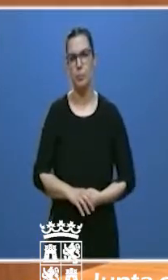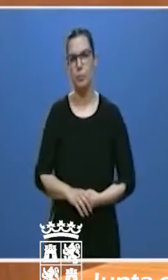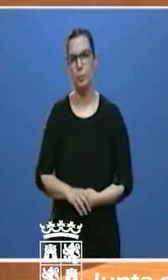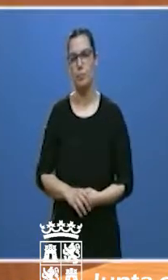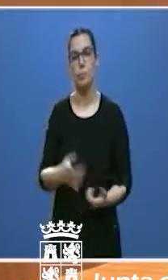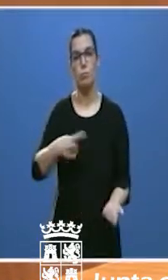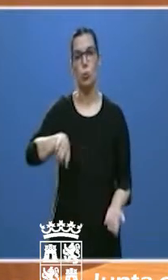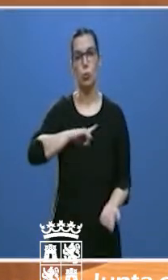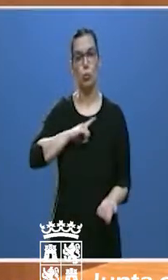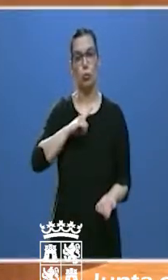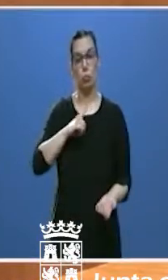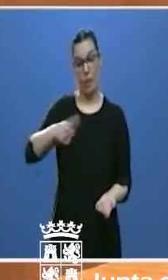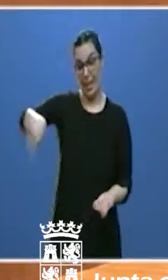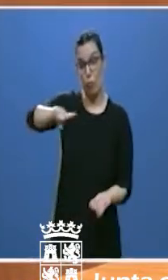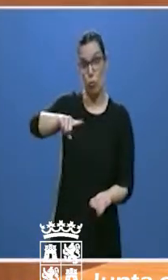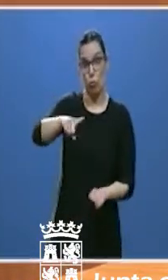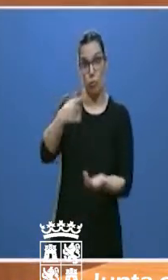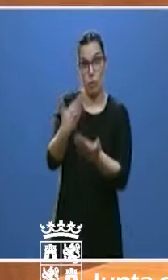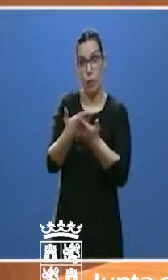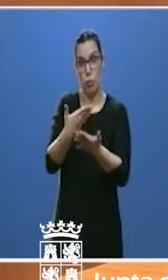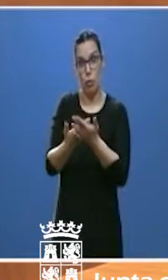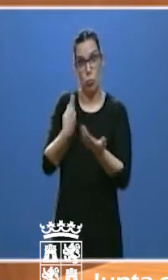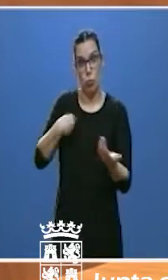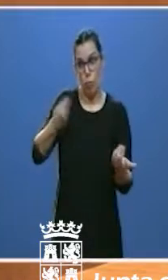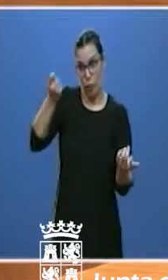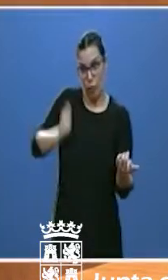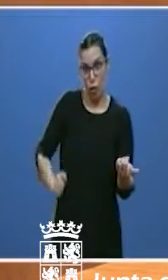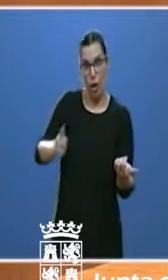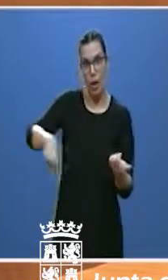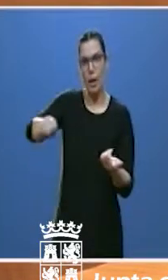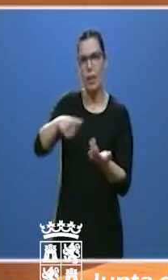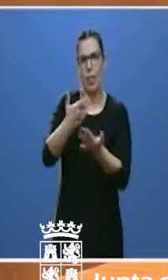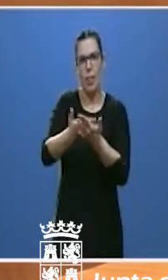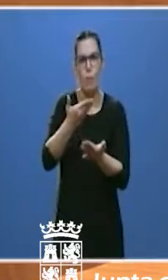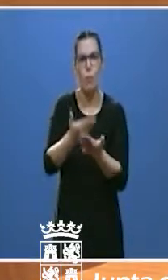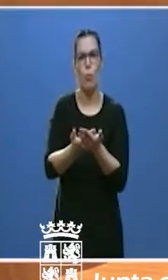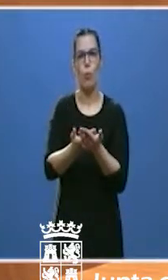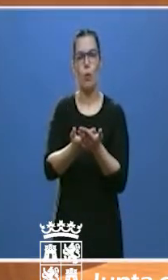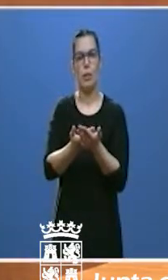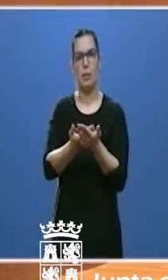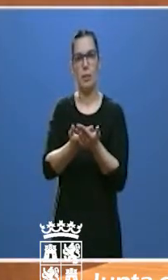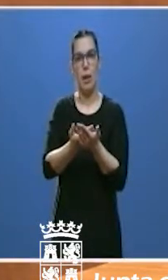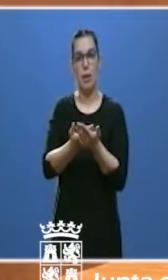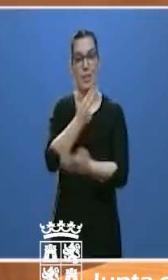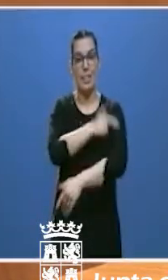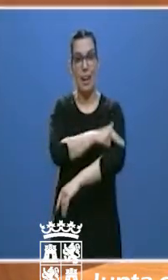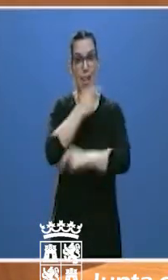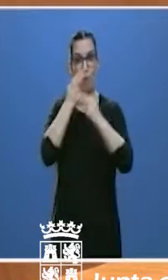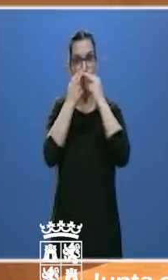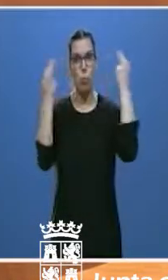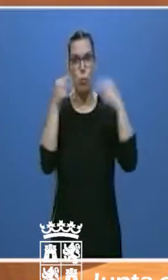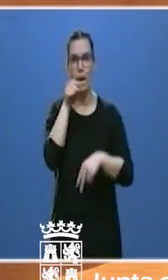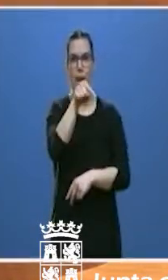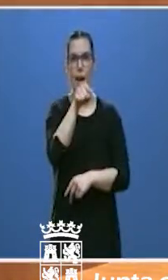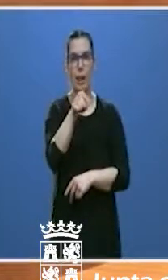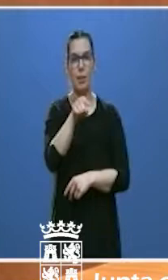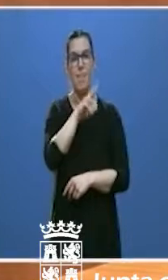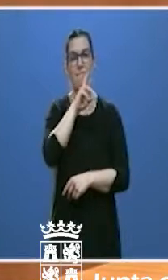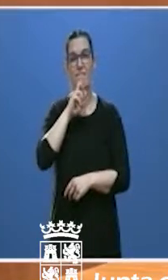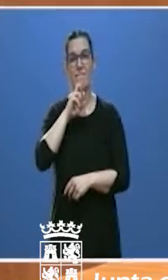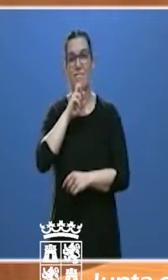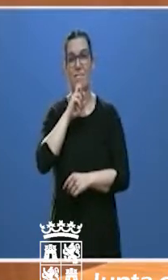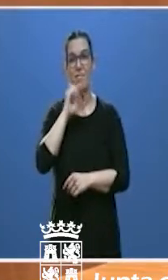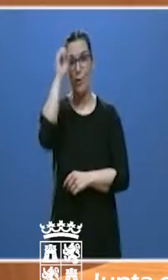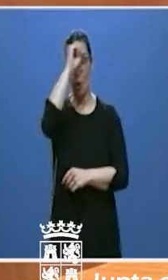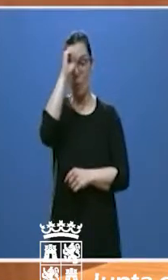estamos demostrando, están demostrando los propios profesionales que la sanidad pública es con razón el servicio más valorado